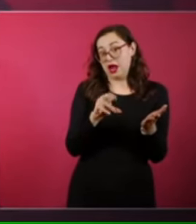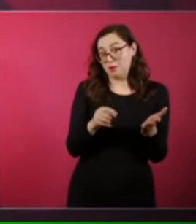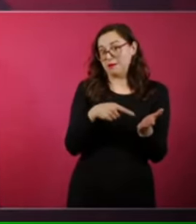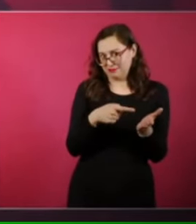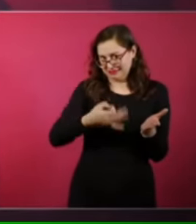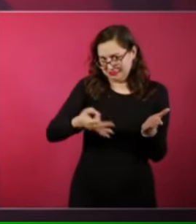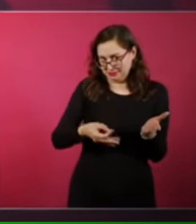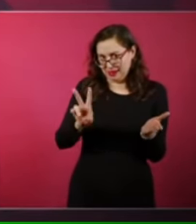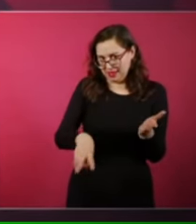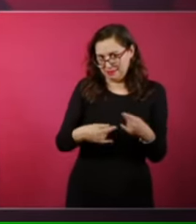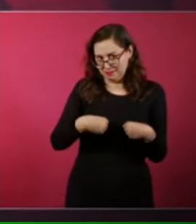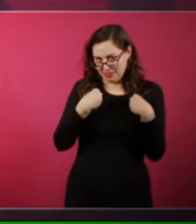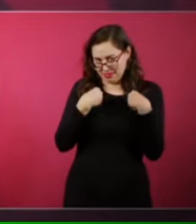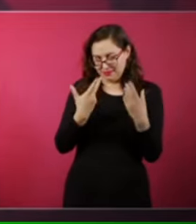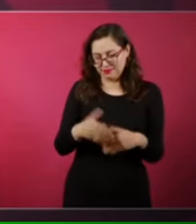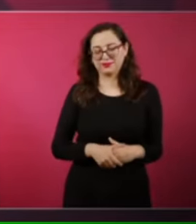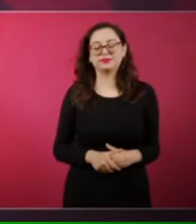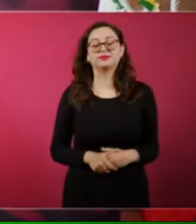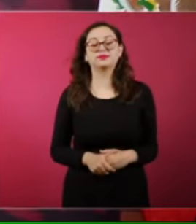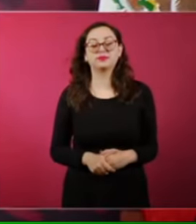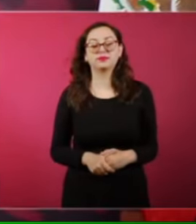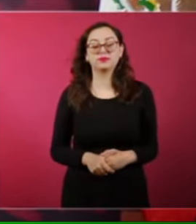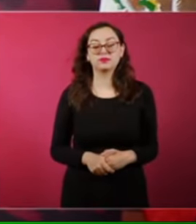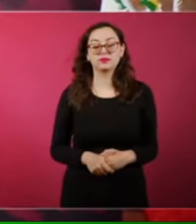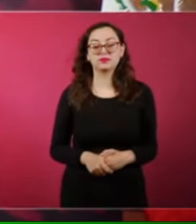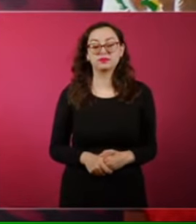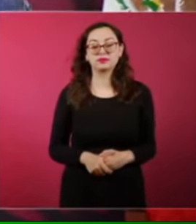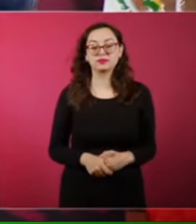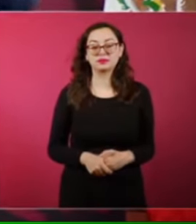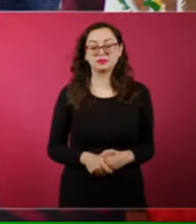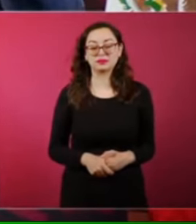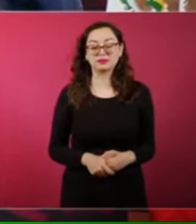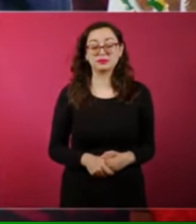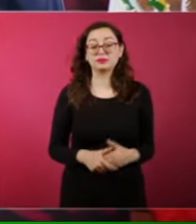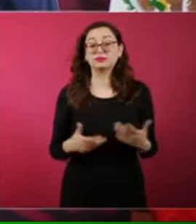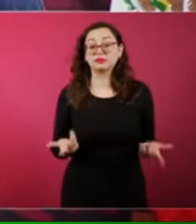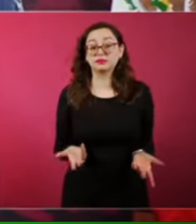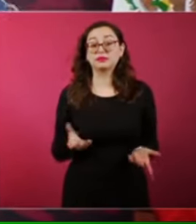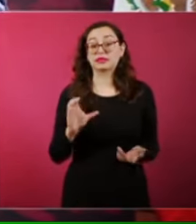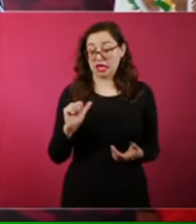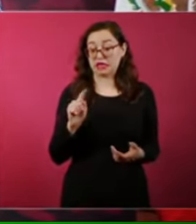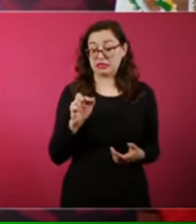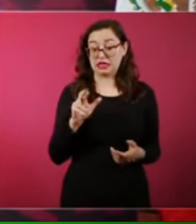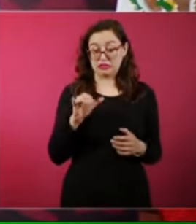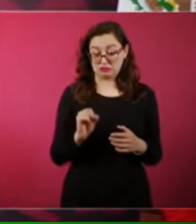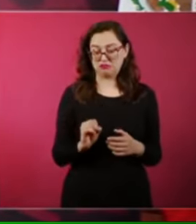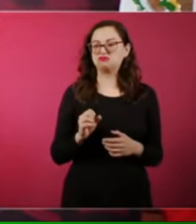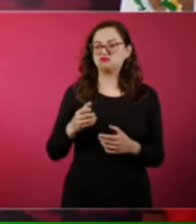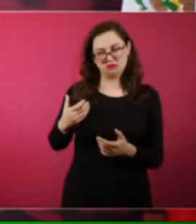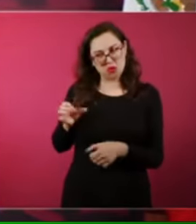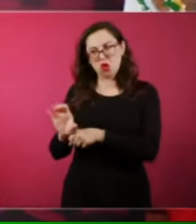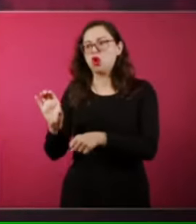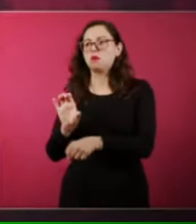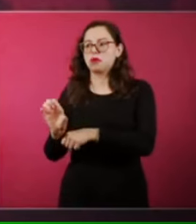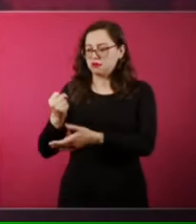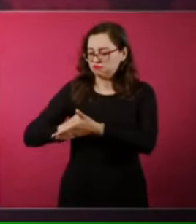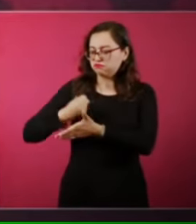Catarino decide irse a luchar con los colombianos.